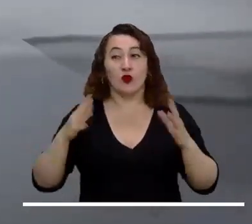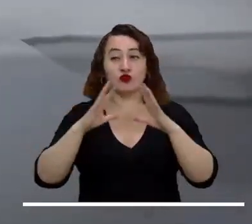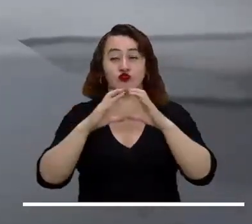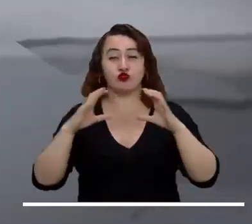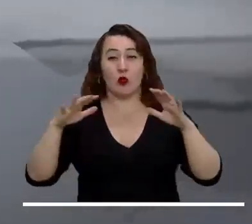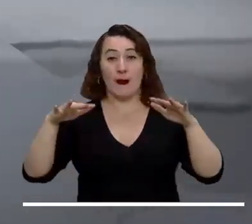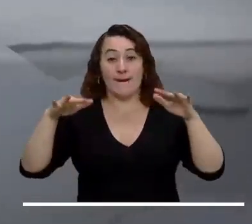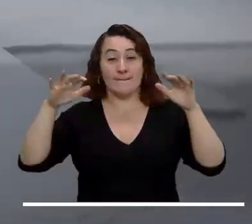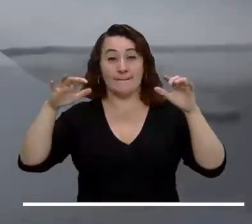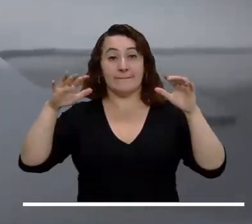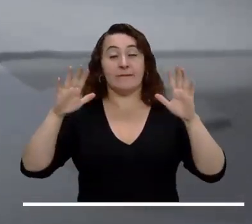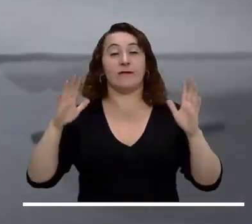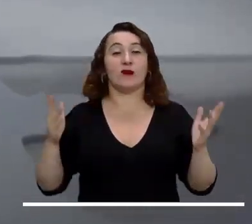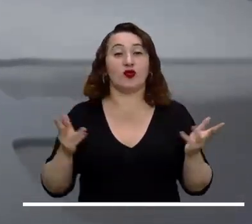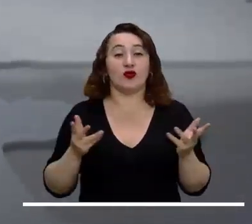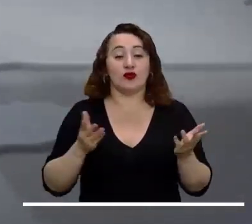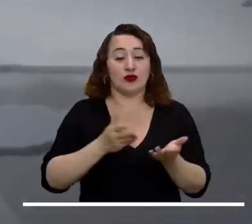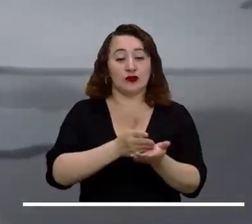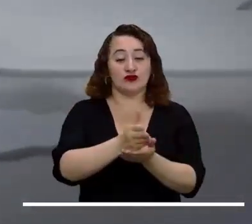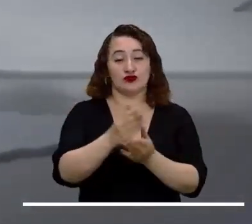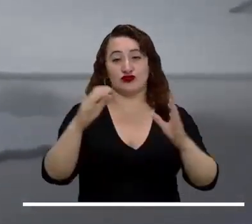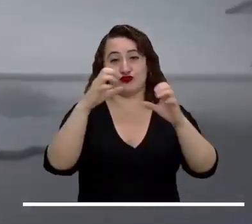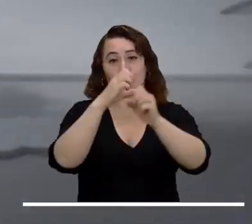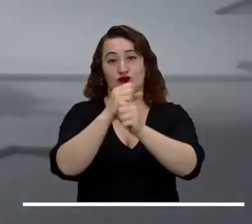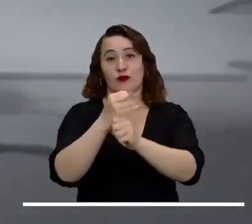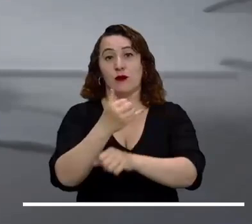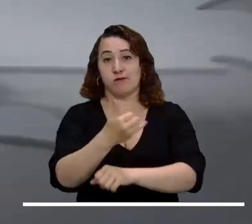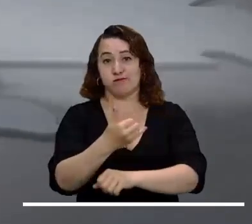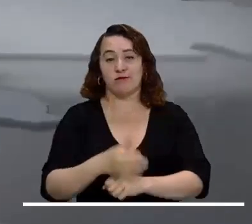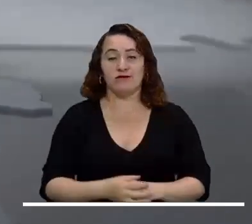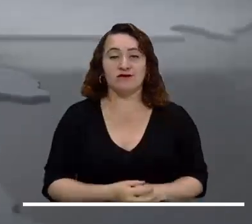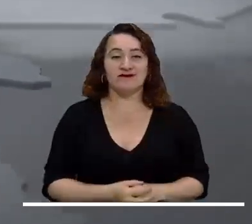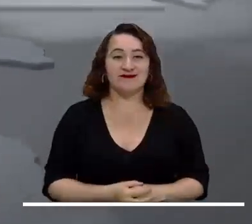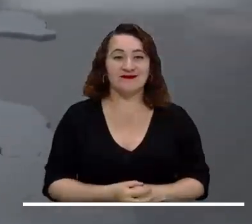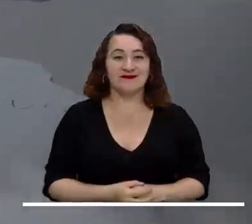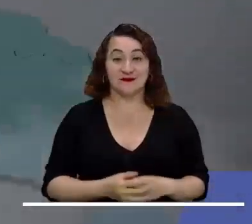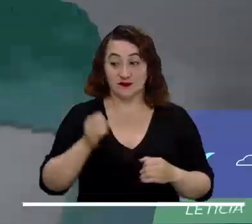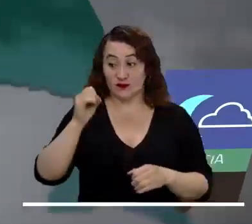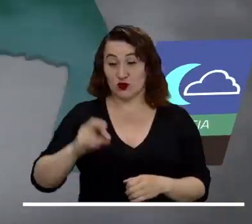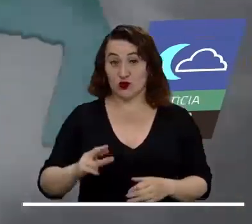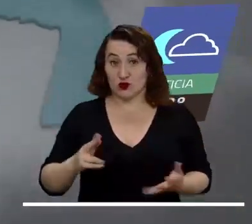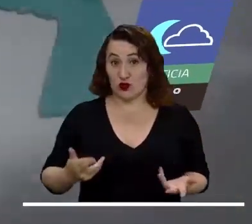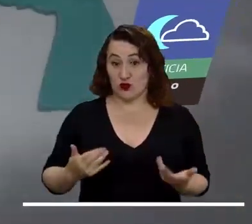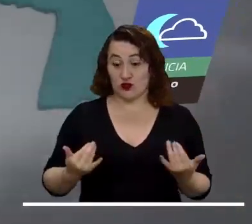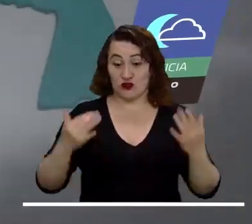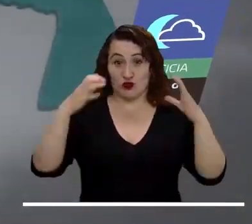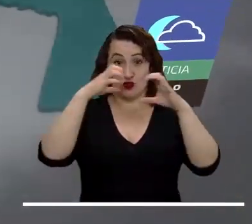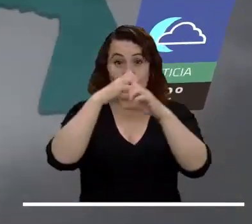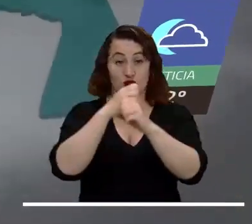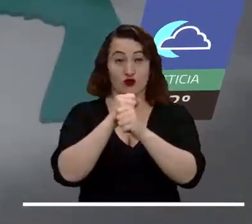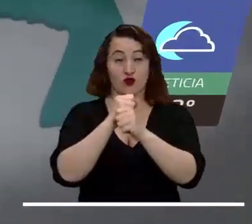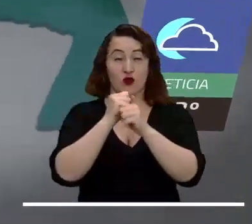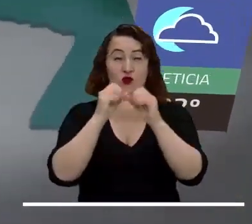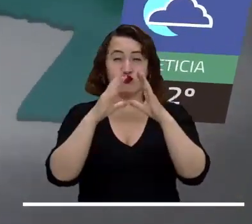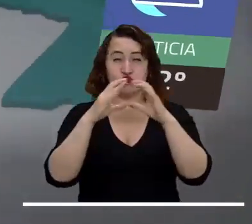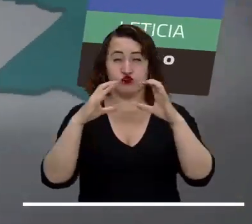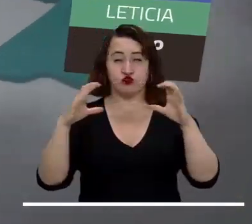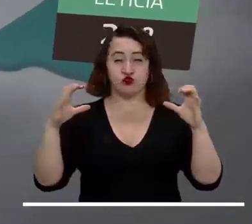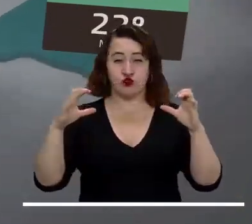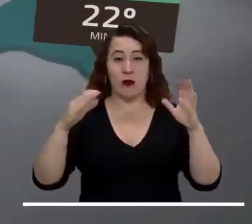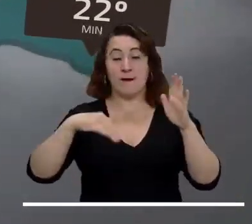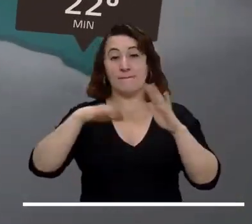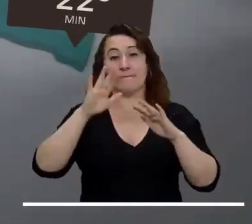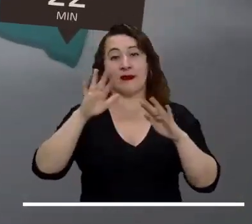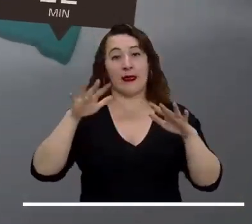condiciones parcialmente nubladas se mantendrían estables durante la noche. En el sur del país se calcula una noche con un cielo